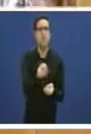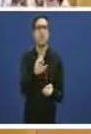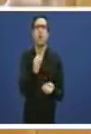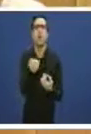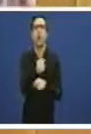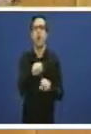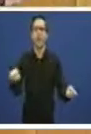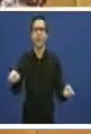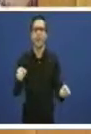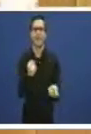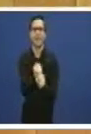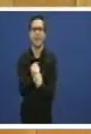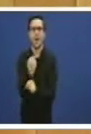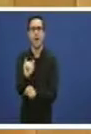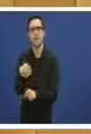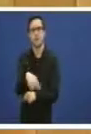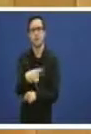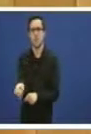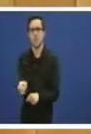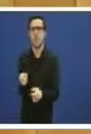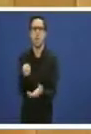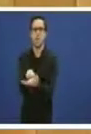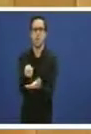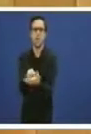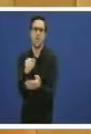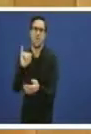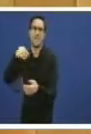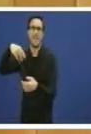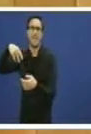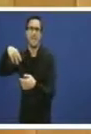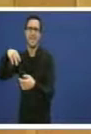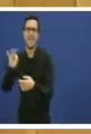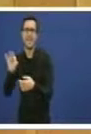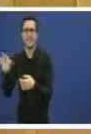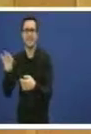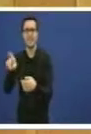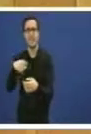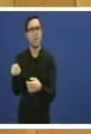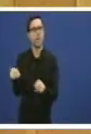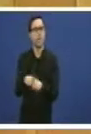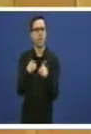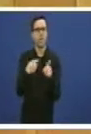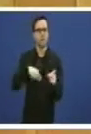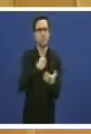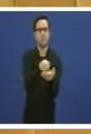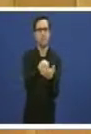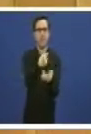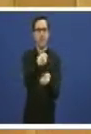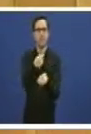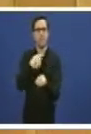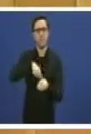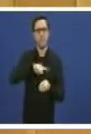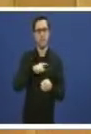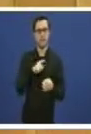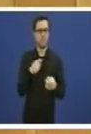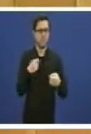momento o traballo e que coticemos xoins ou non coticemos. Pero ademais, señora Conselleira, a sanidade, a calidade da sanidade,